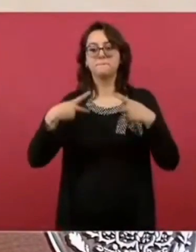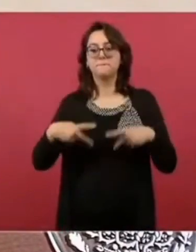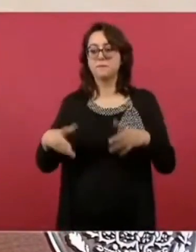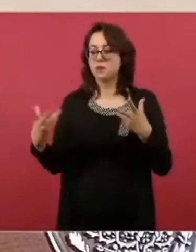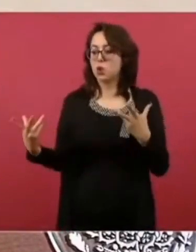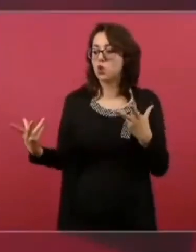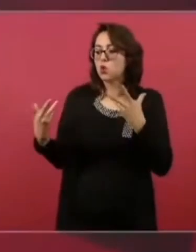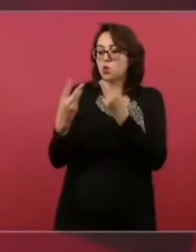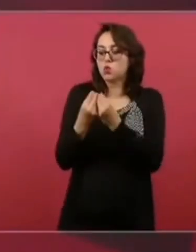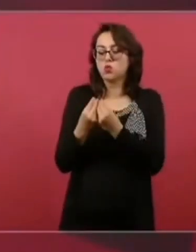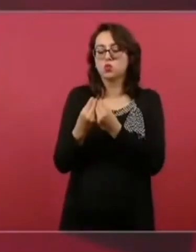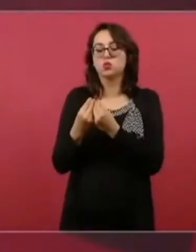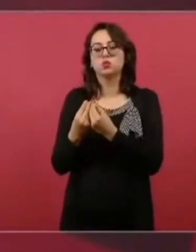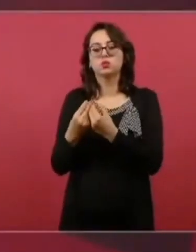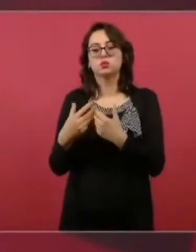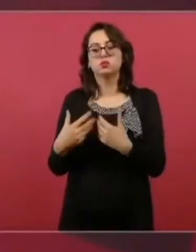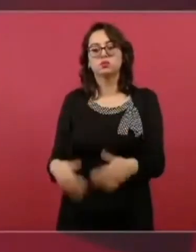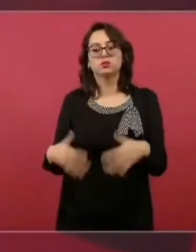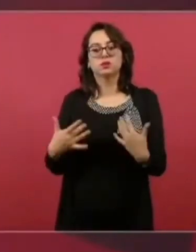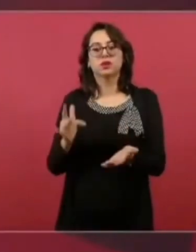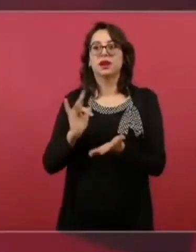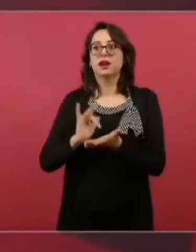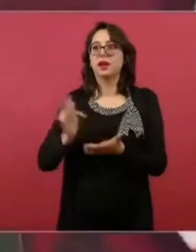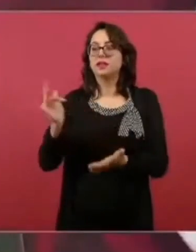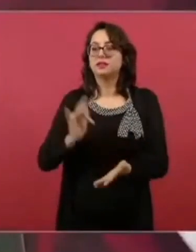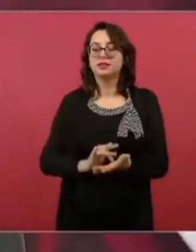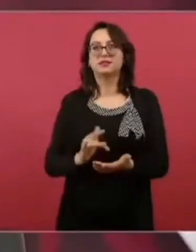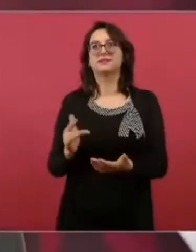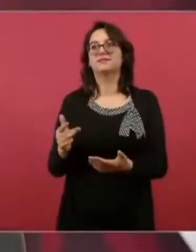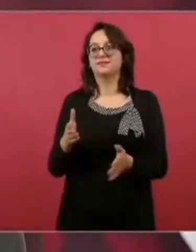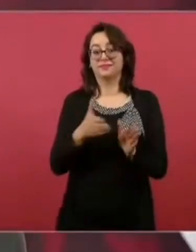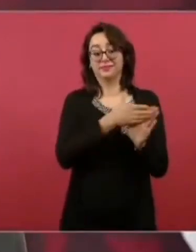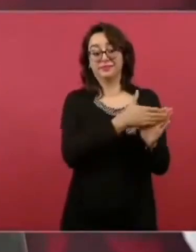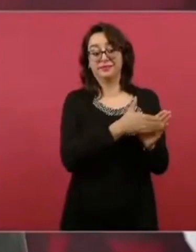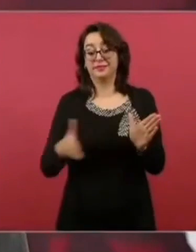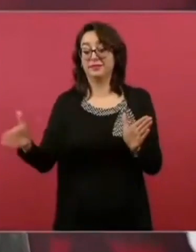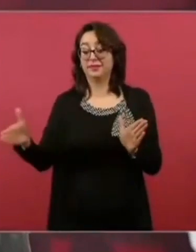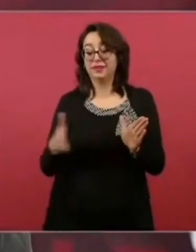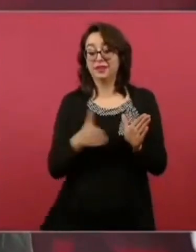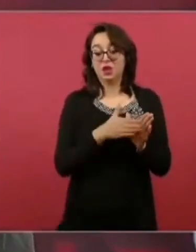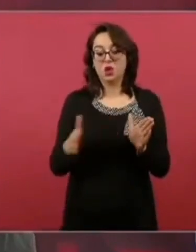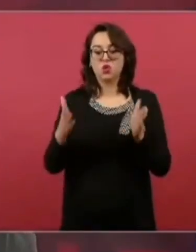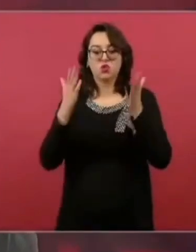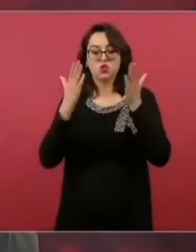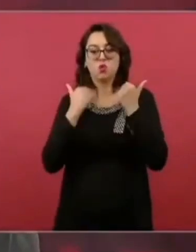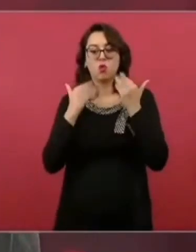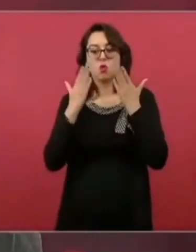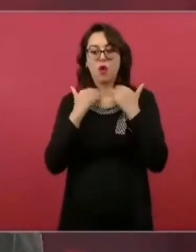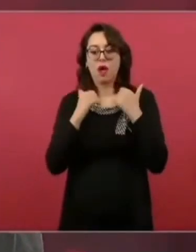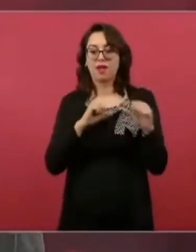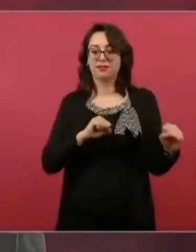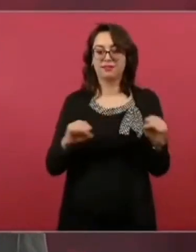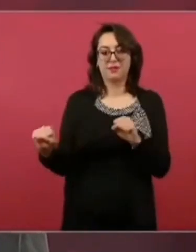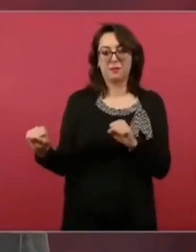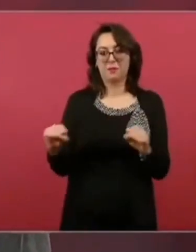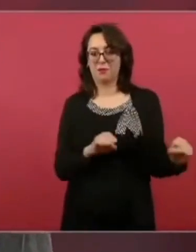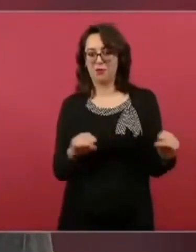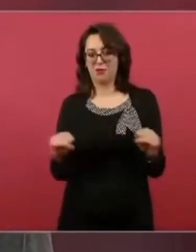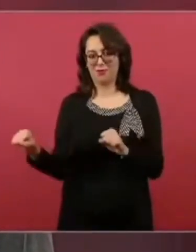no tuve temblores en mi tiempo.